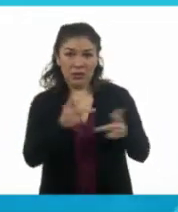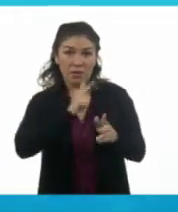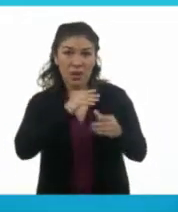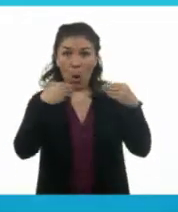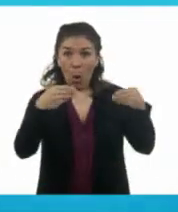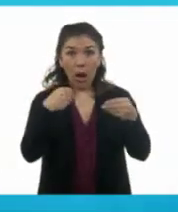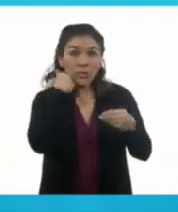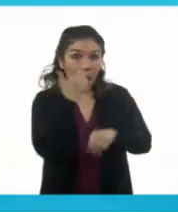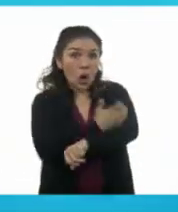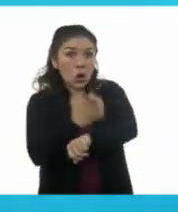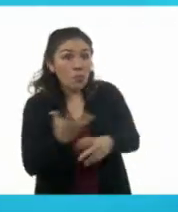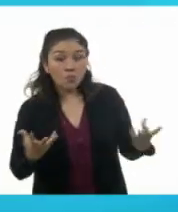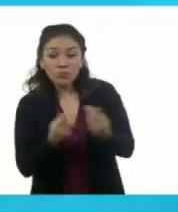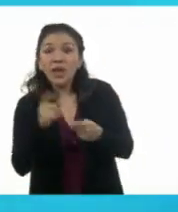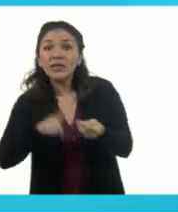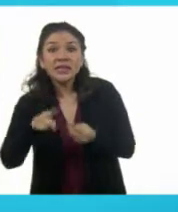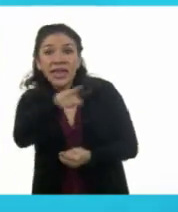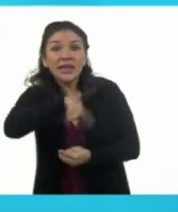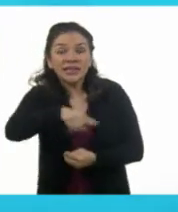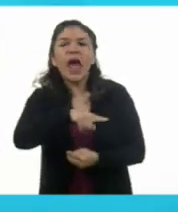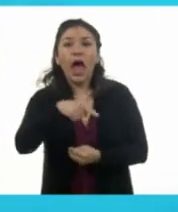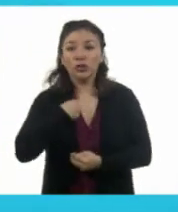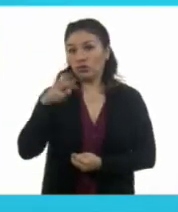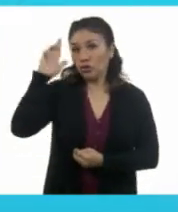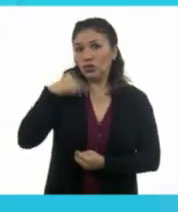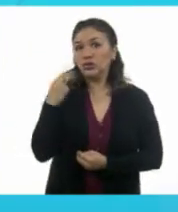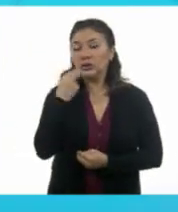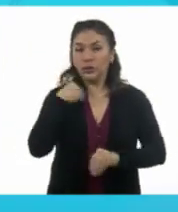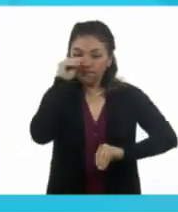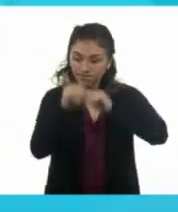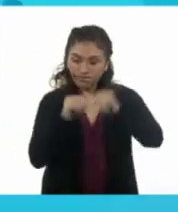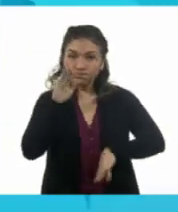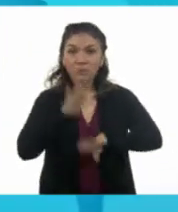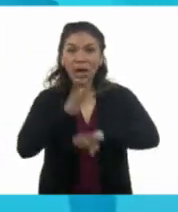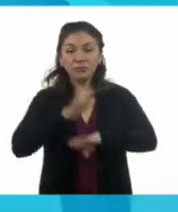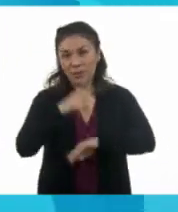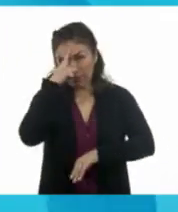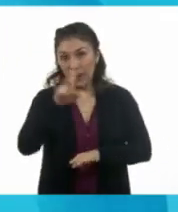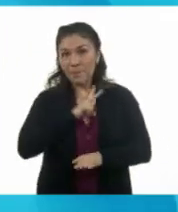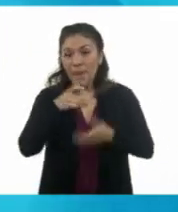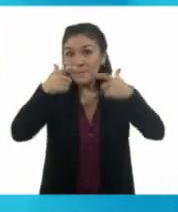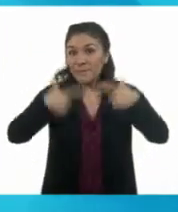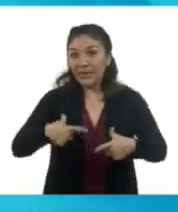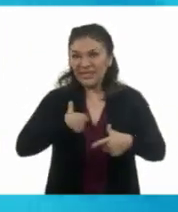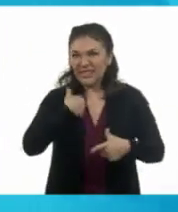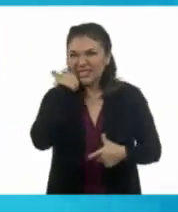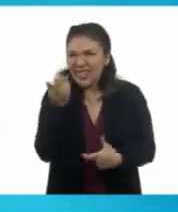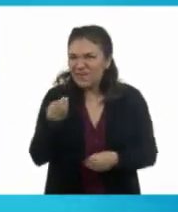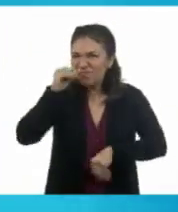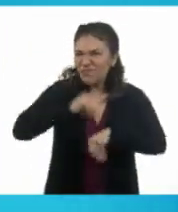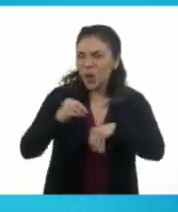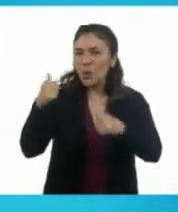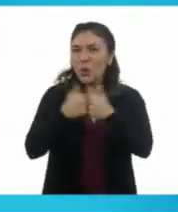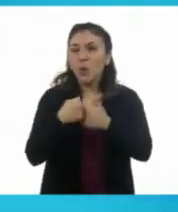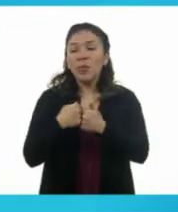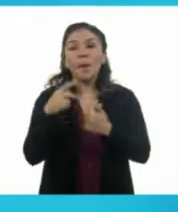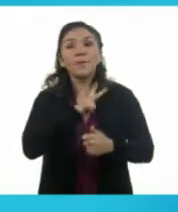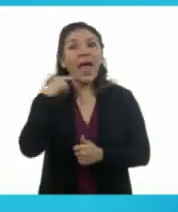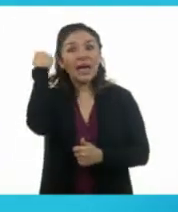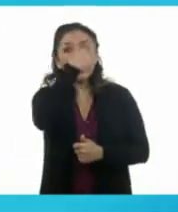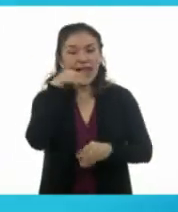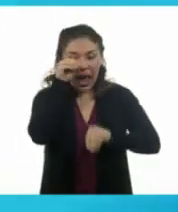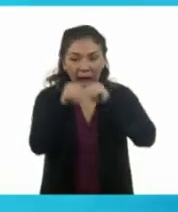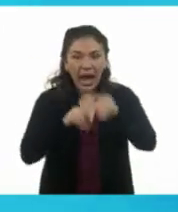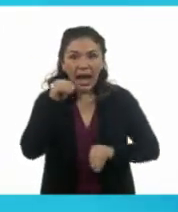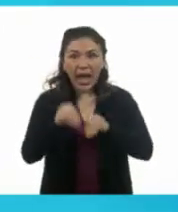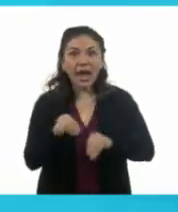Nora. ¿Alguien me acompaña? Yo sí. Necesito darle más detalles de mi chocoflan de cumpleaños. Quiero que además tenga mi cara dibujada con